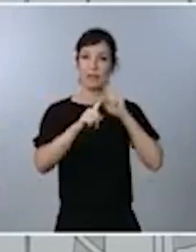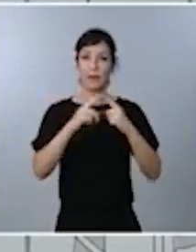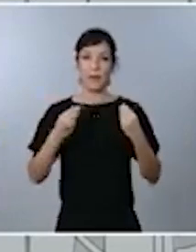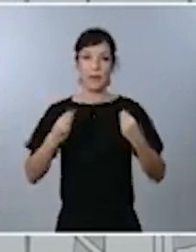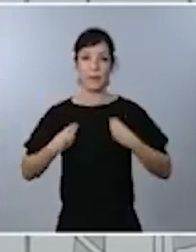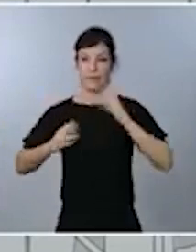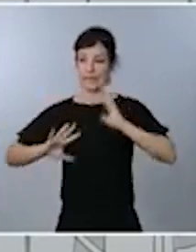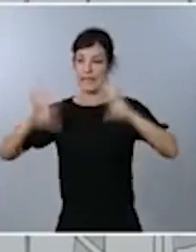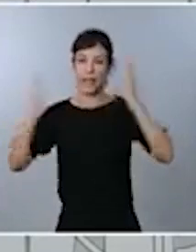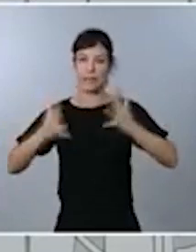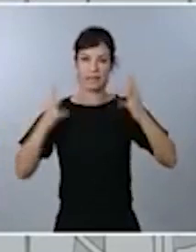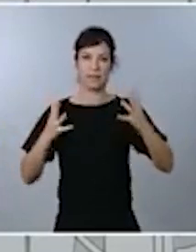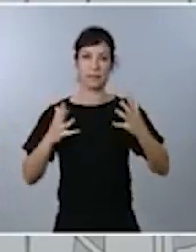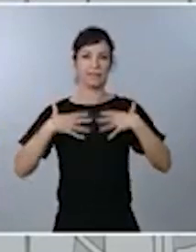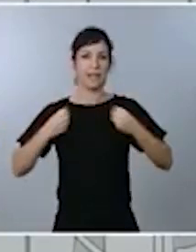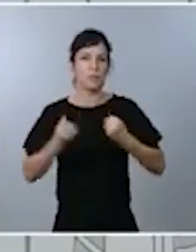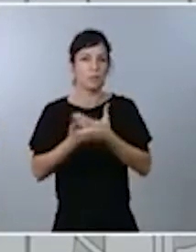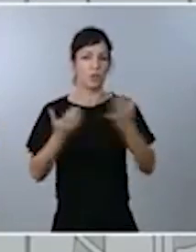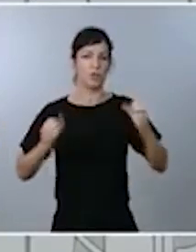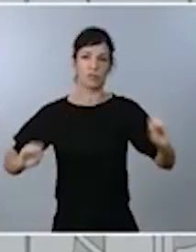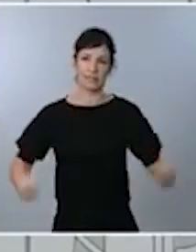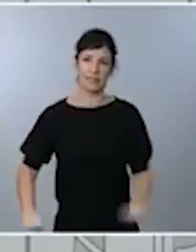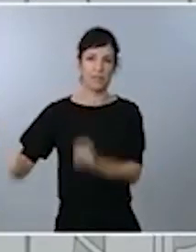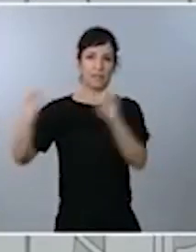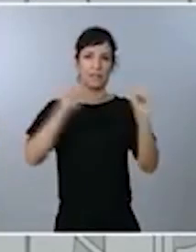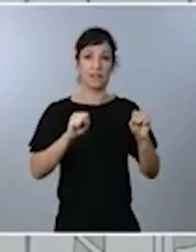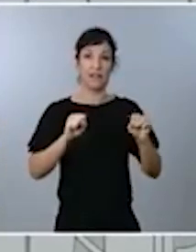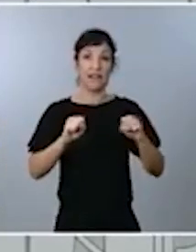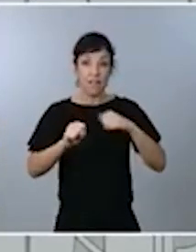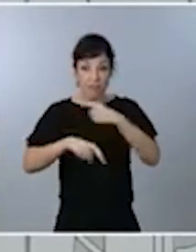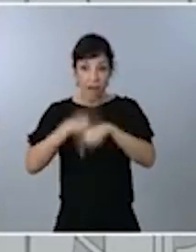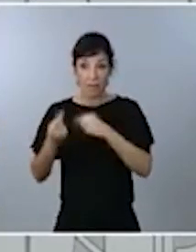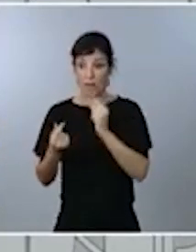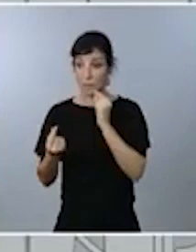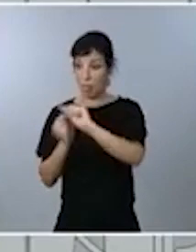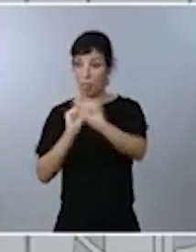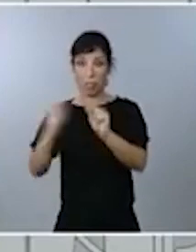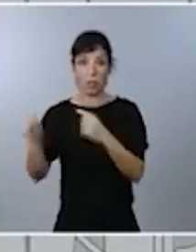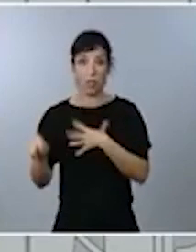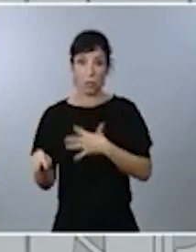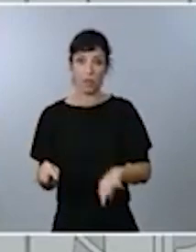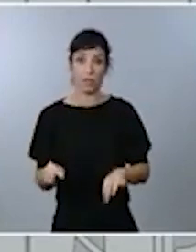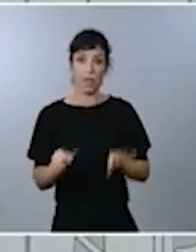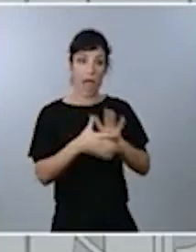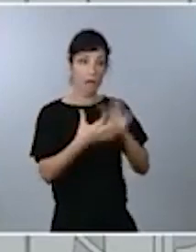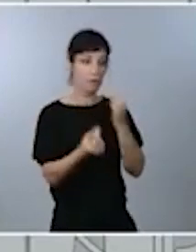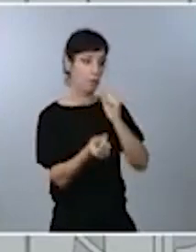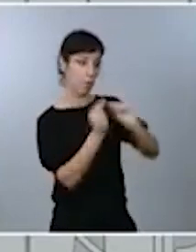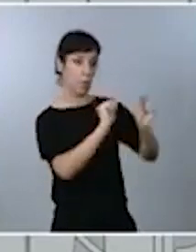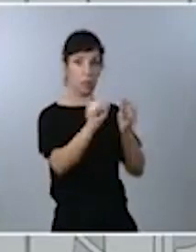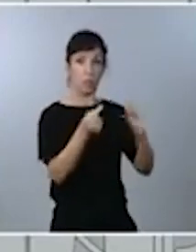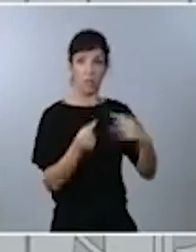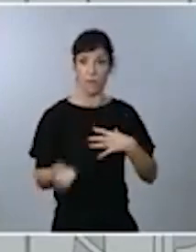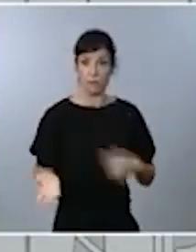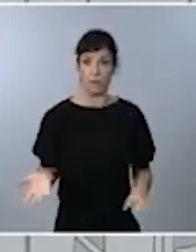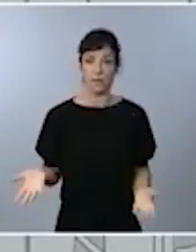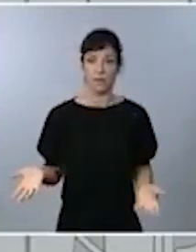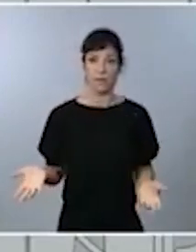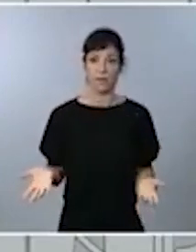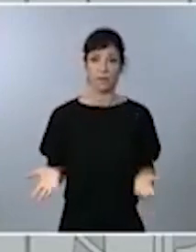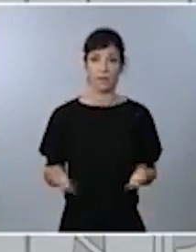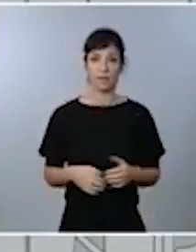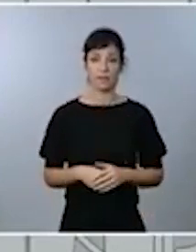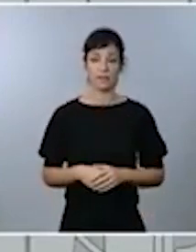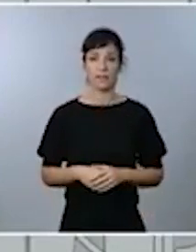Los familiares también pueden contagiarse entre sí. Los amigos también pueden contagiarse entre sí. Es algo que puede